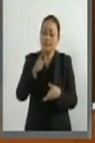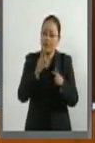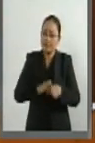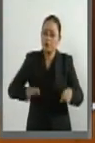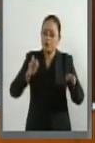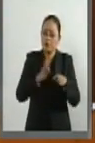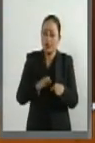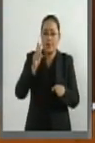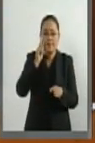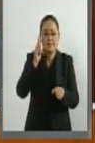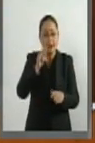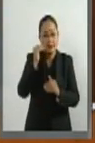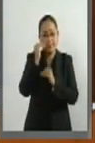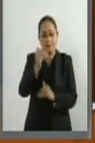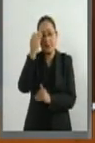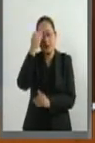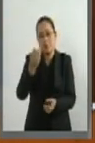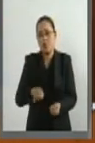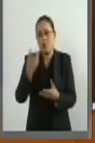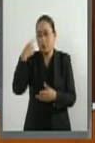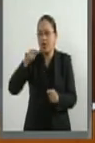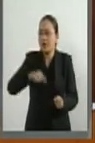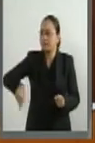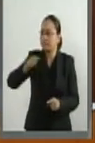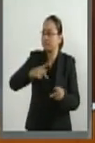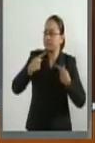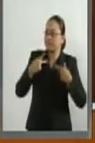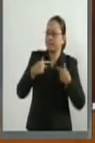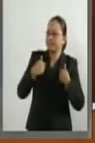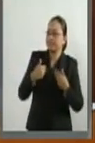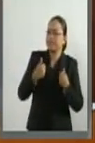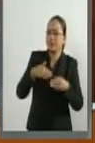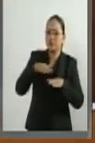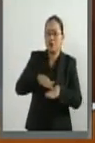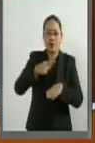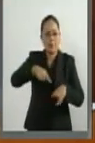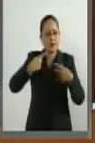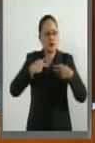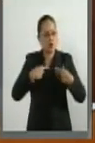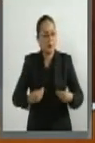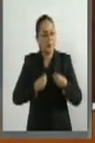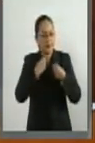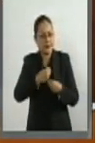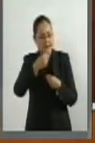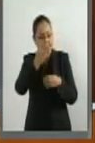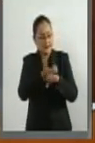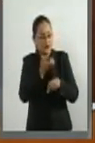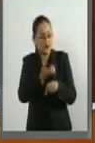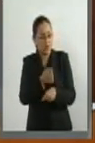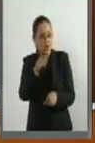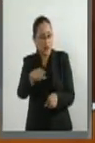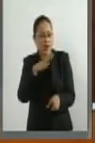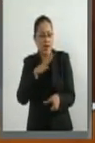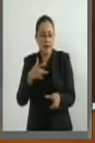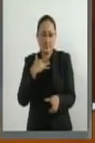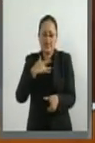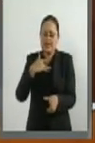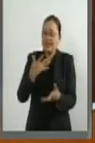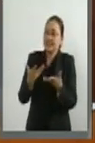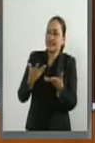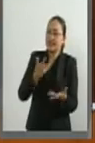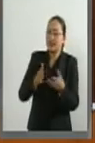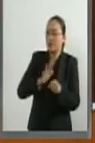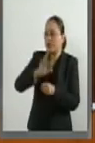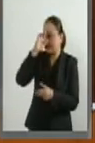un plazo para darles certezas y garantías a nuestros compatriotas en los Estados Unidos que se sienten vulnerables por las